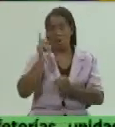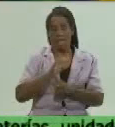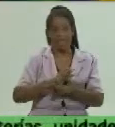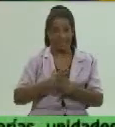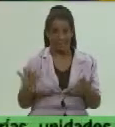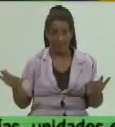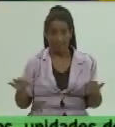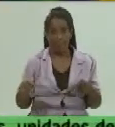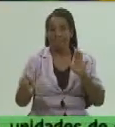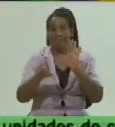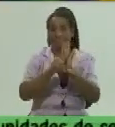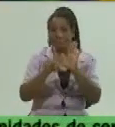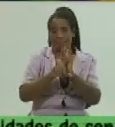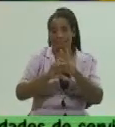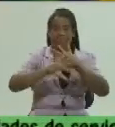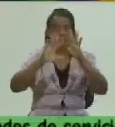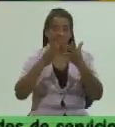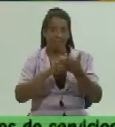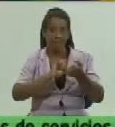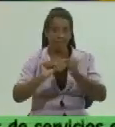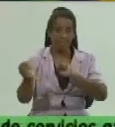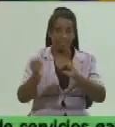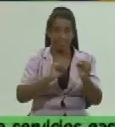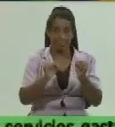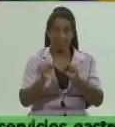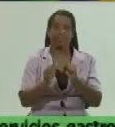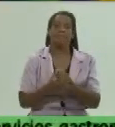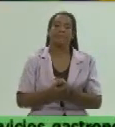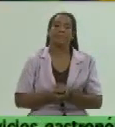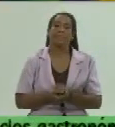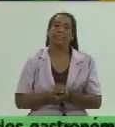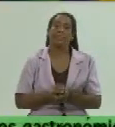rigen todo lo concerniente a la comercialización de los alimentos